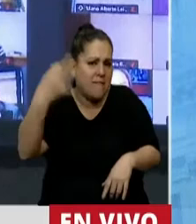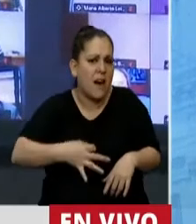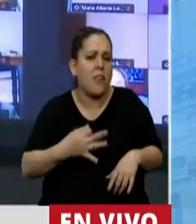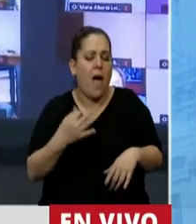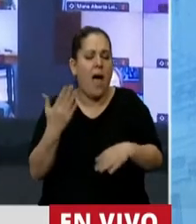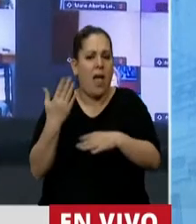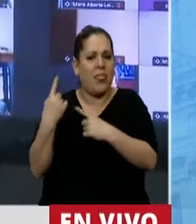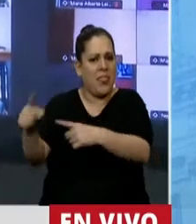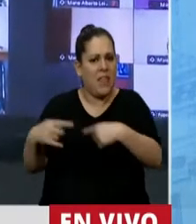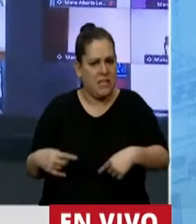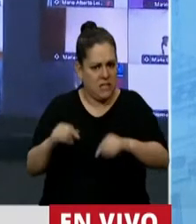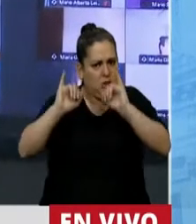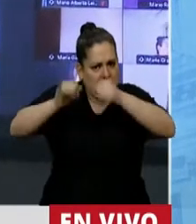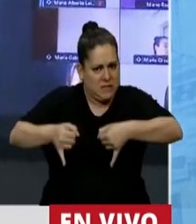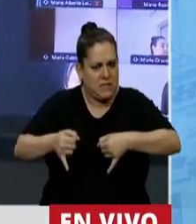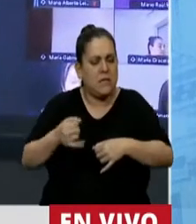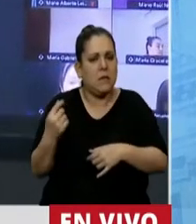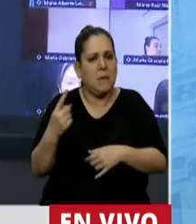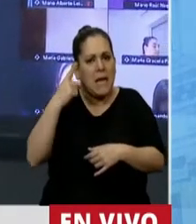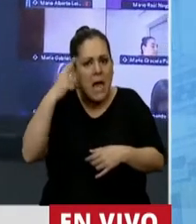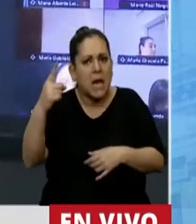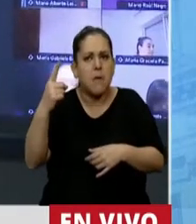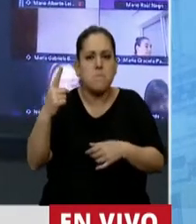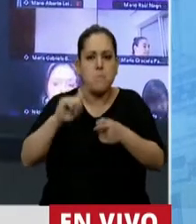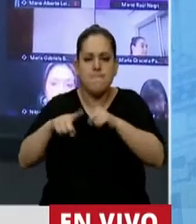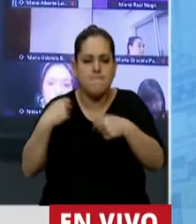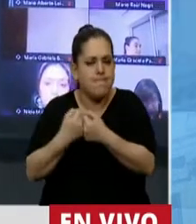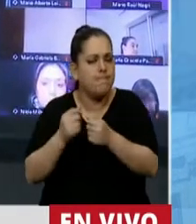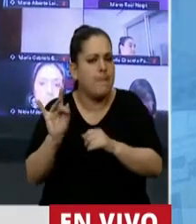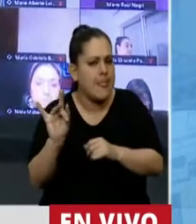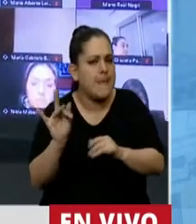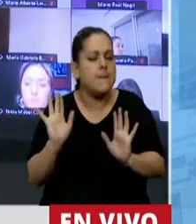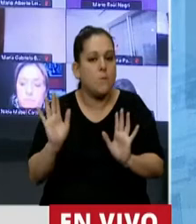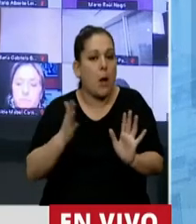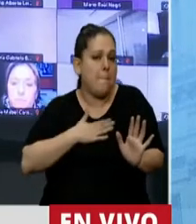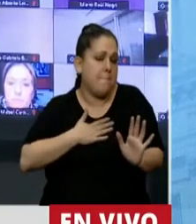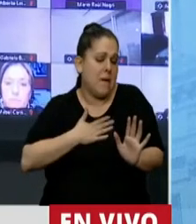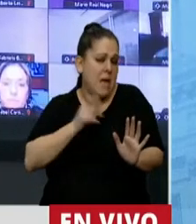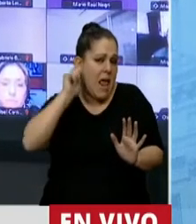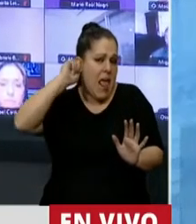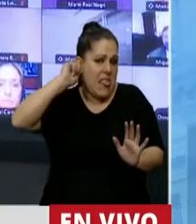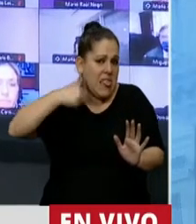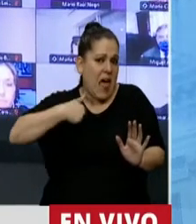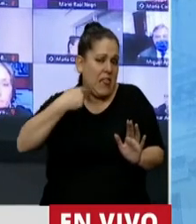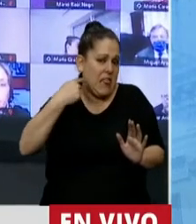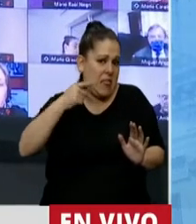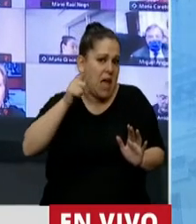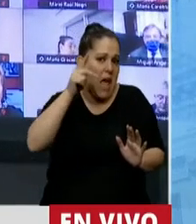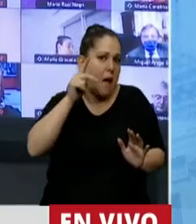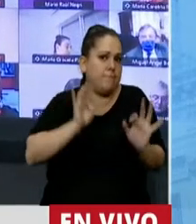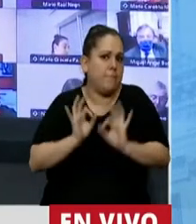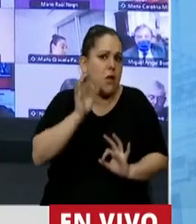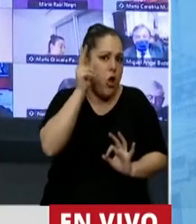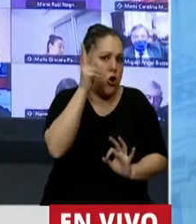separan. Sí hay cosas que efectivamente creemos que no se pueden conciliar. Porque aquella, mi generación, por lo menos, o mis fotos de ese 82,